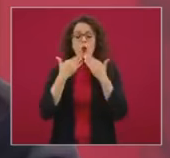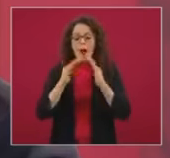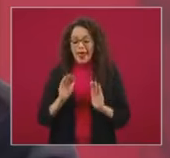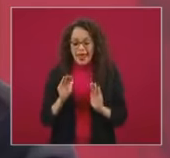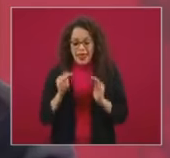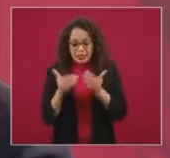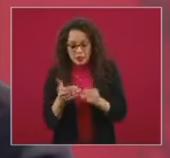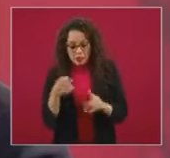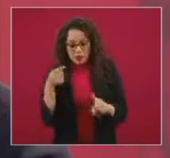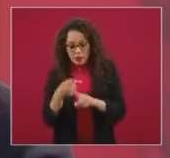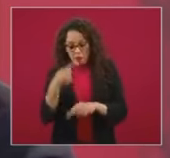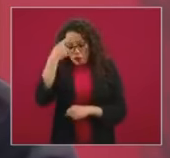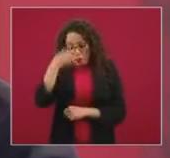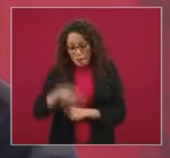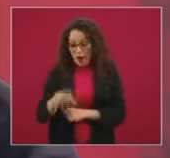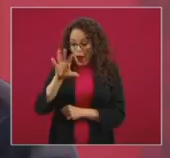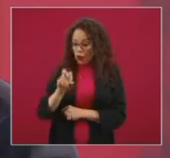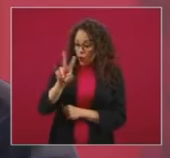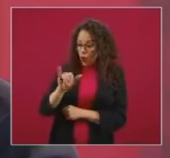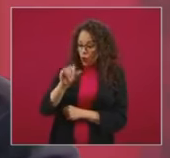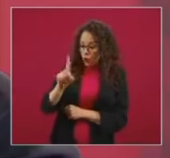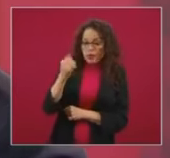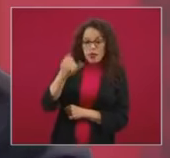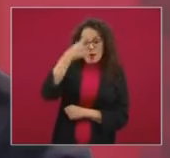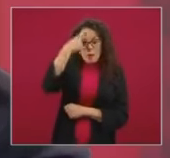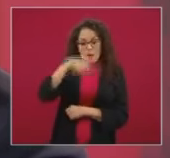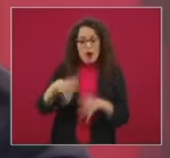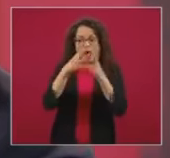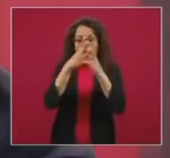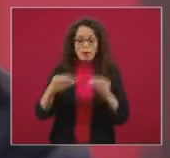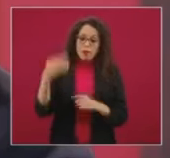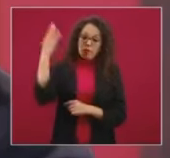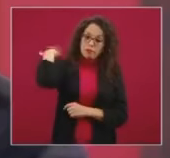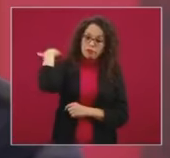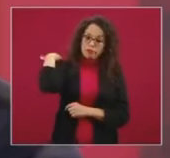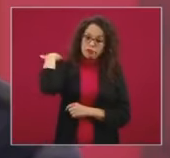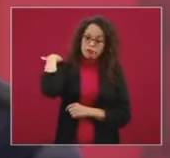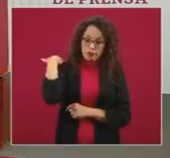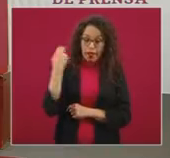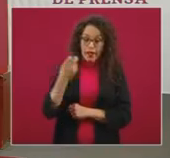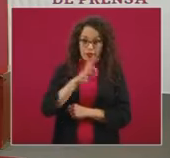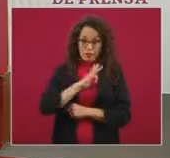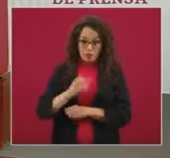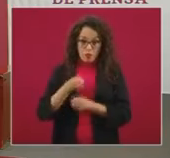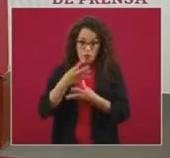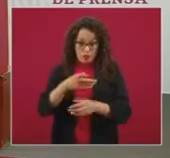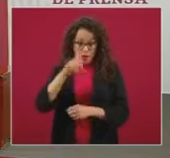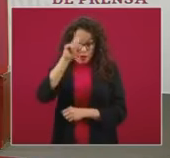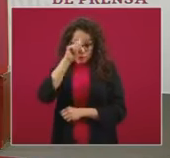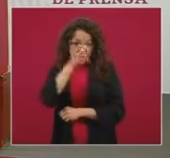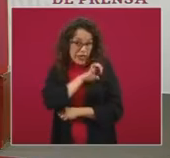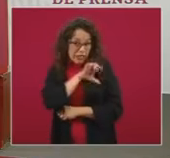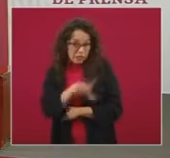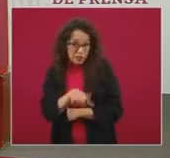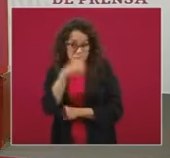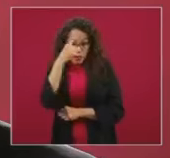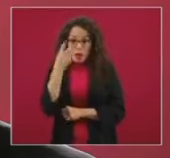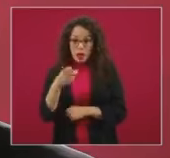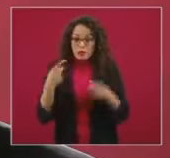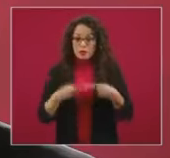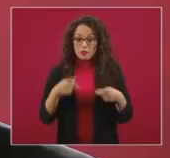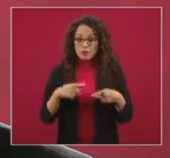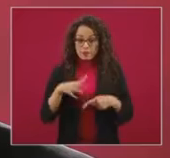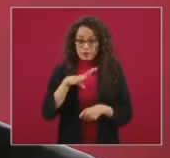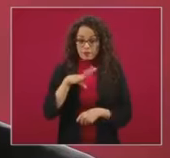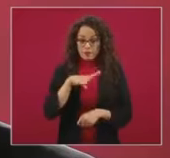la recuperación pulmonar que se pudiera considerar una recomendación especial para las personas con